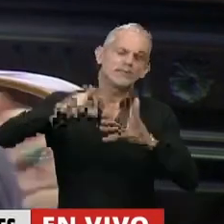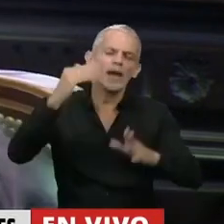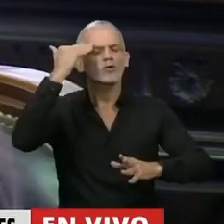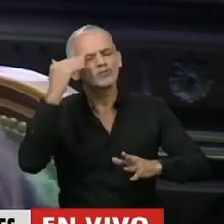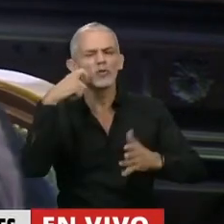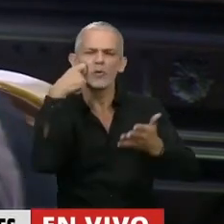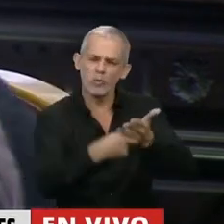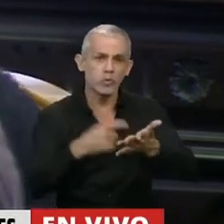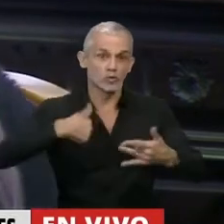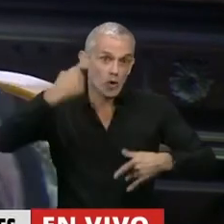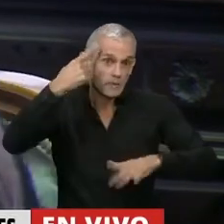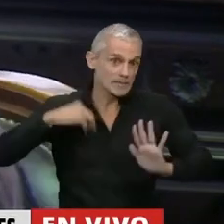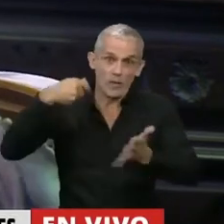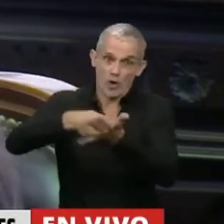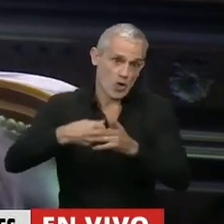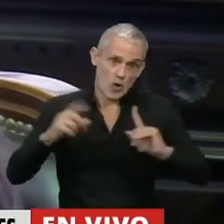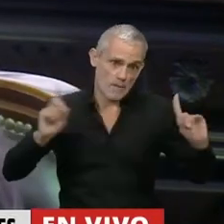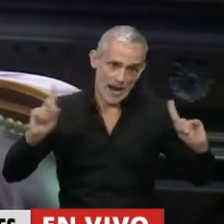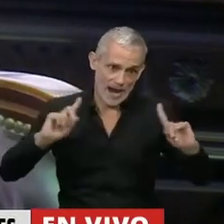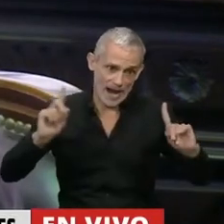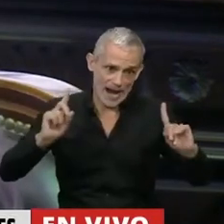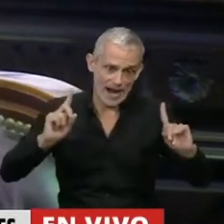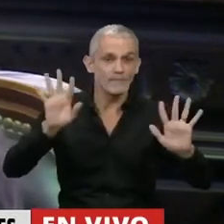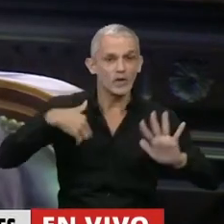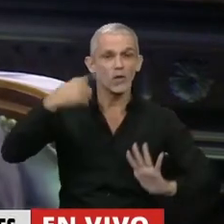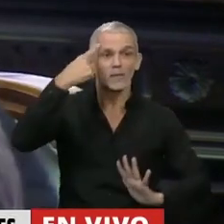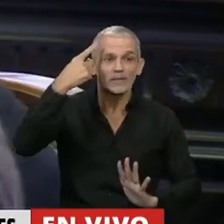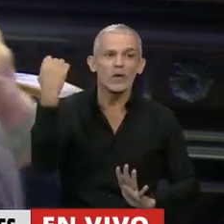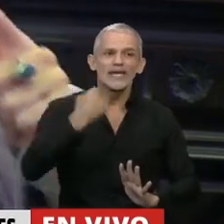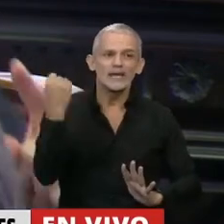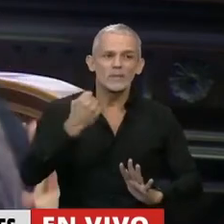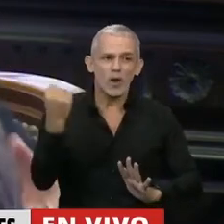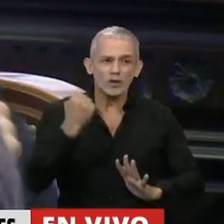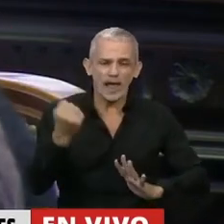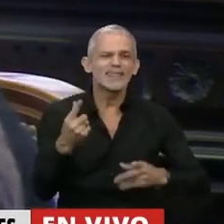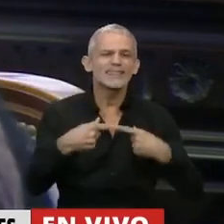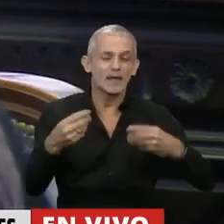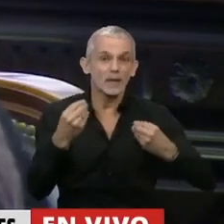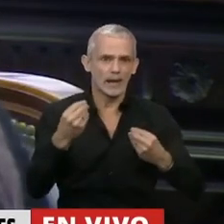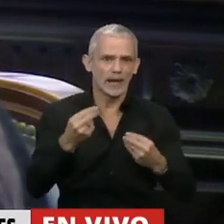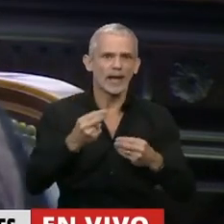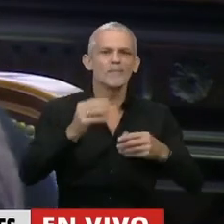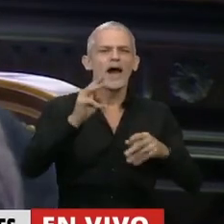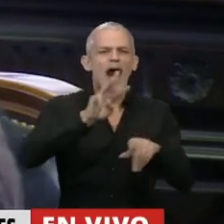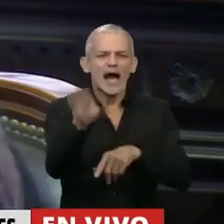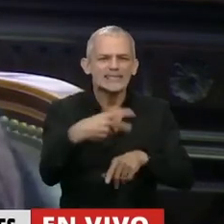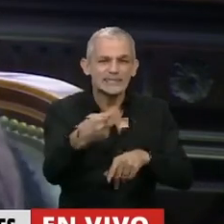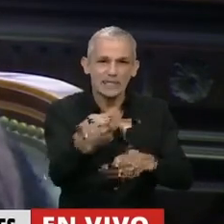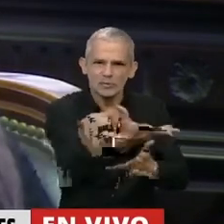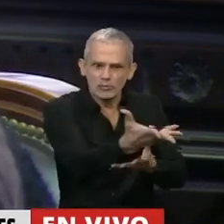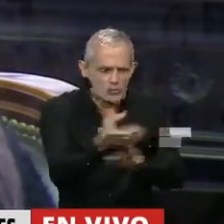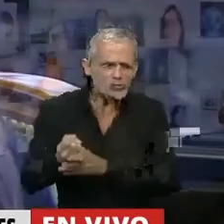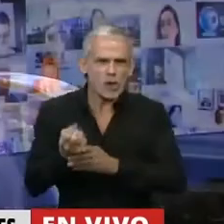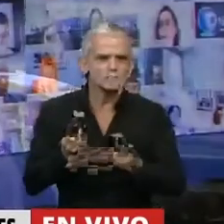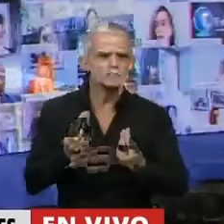consideramos que no hay que pagar. Este es un aspecto muy importante a considerar, porque el saqueo a la ANSES se sigue